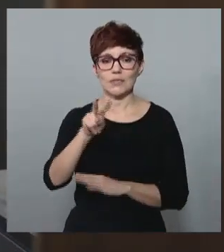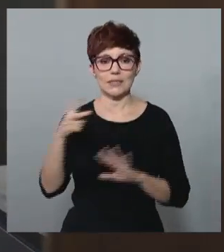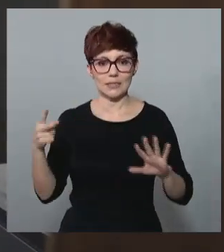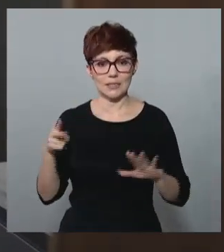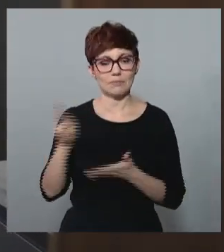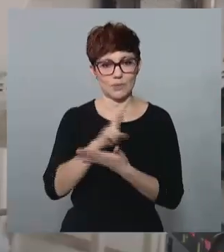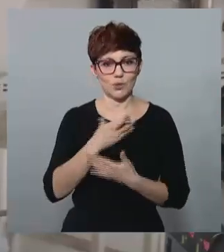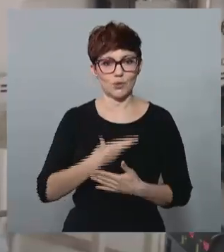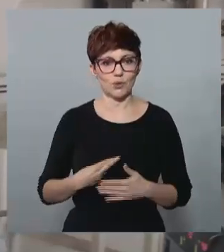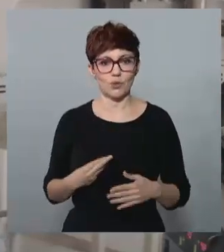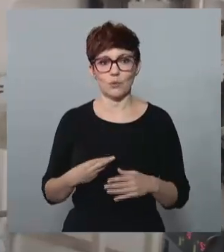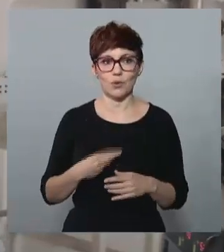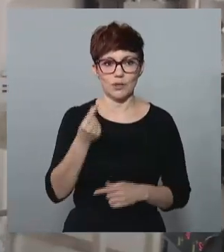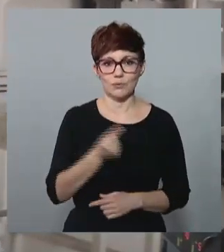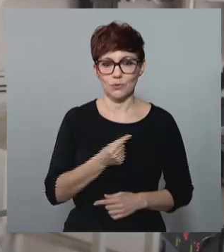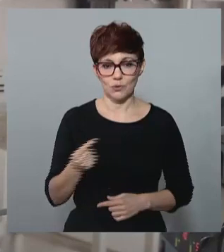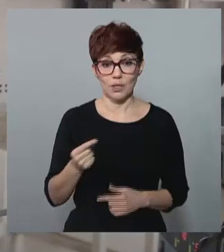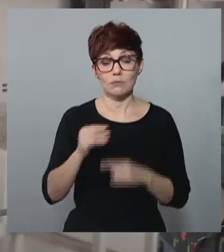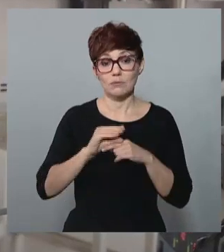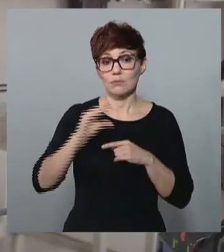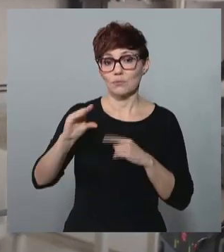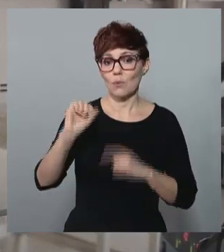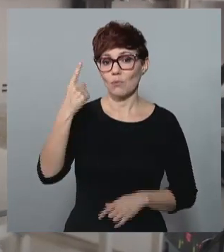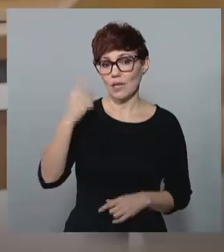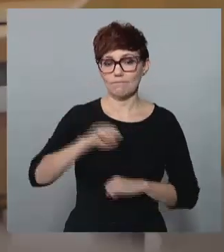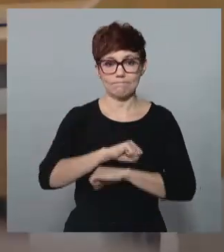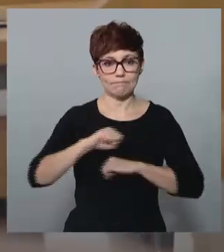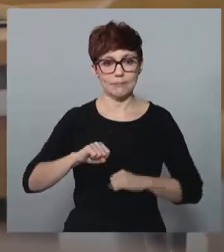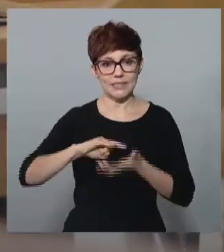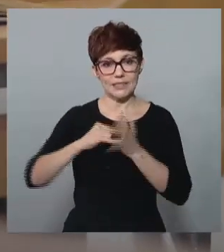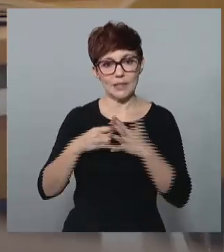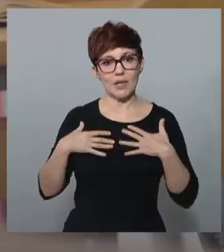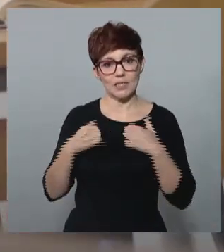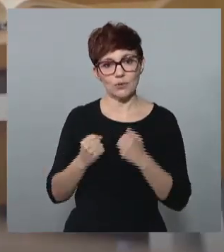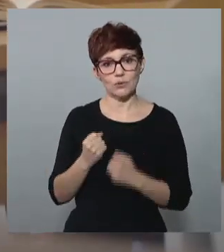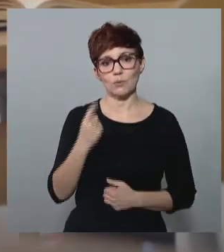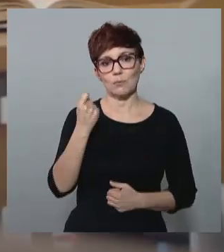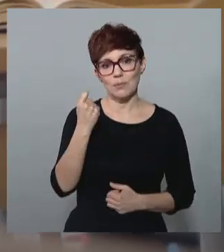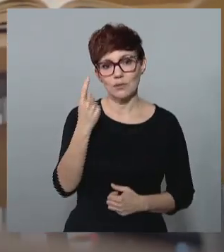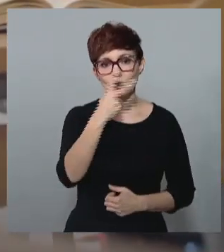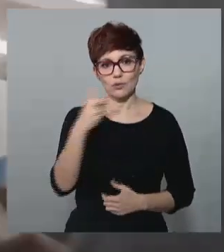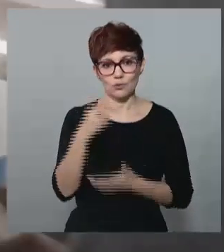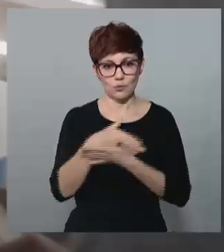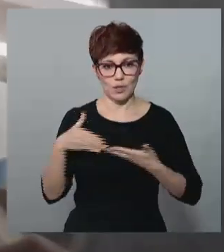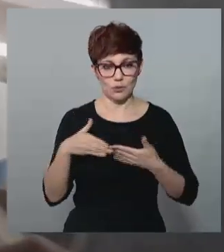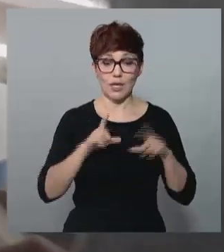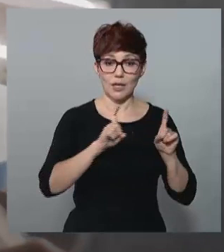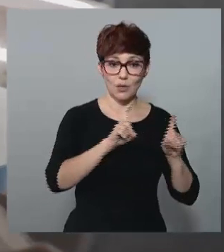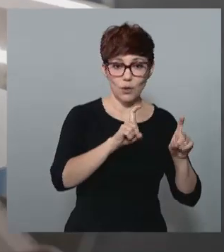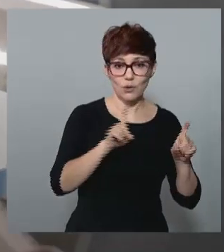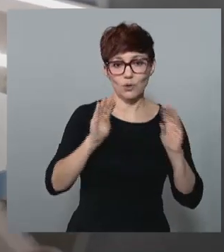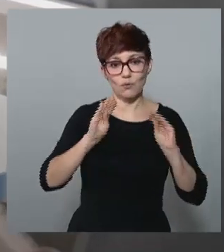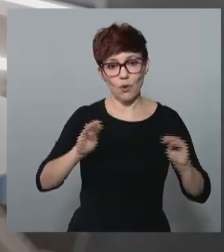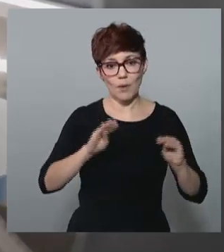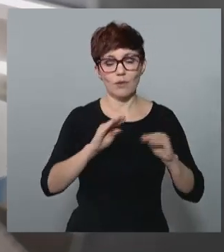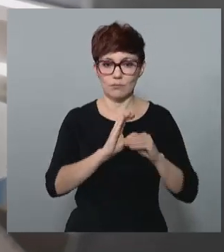La mayor partida se reservaría para reforzar el sistema de salud con 1.200 millones. La educación y formación también se